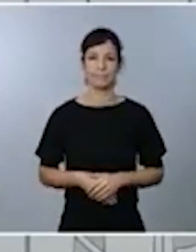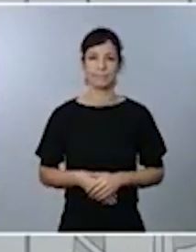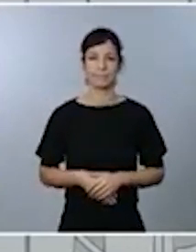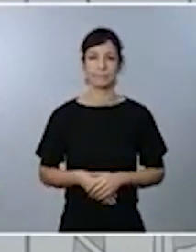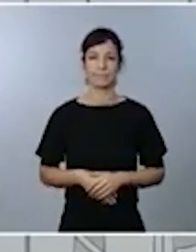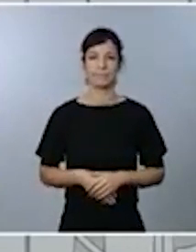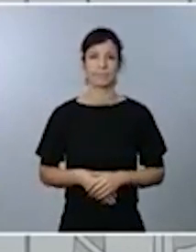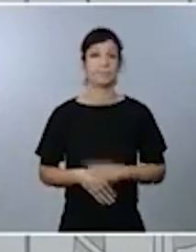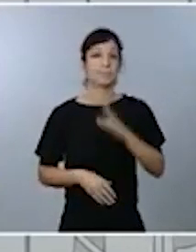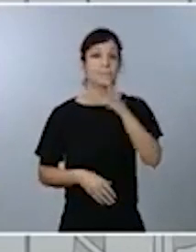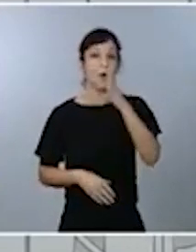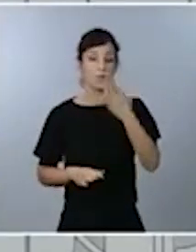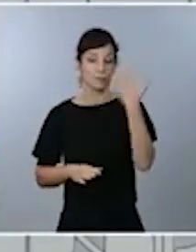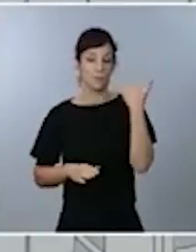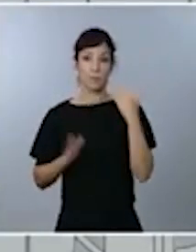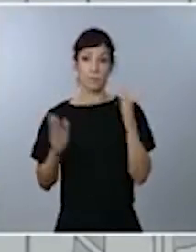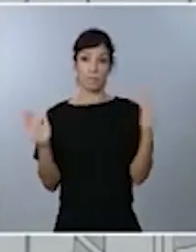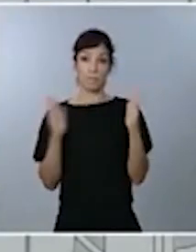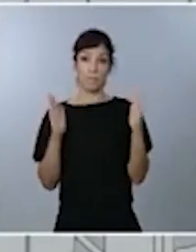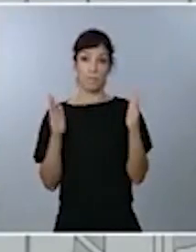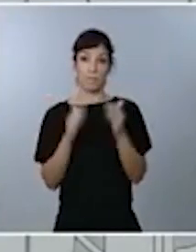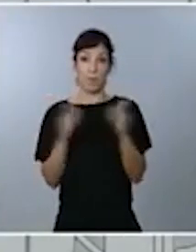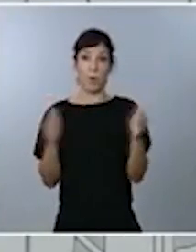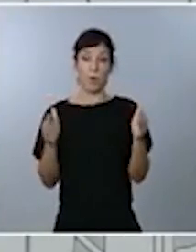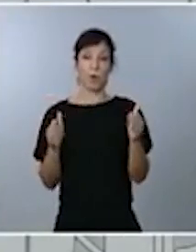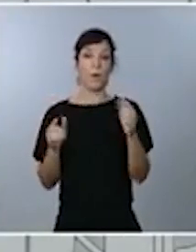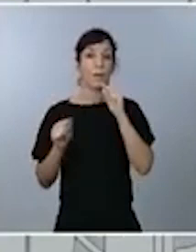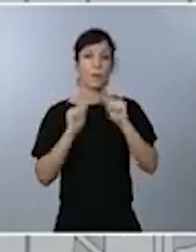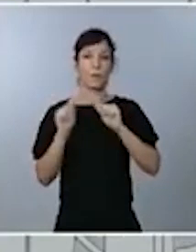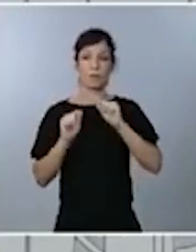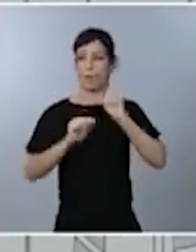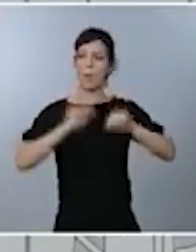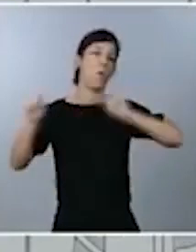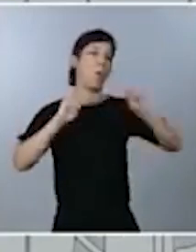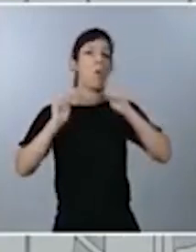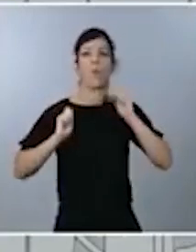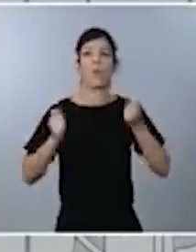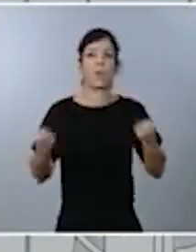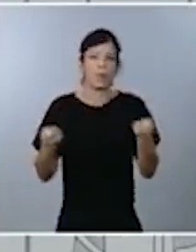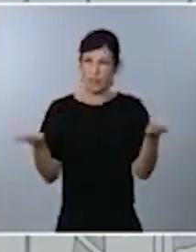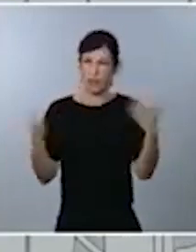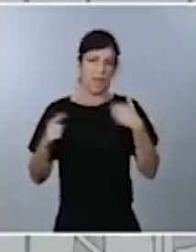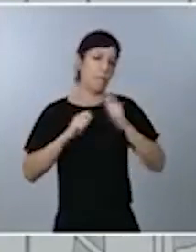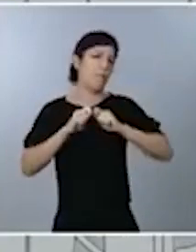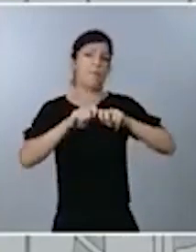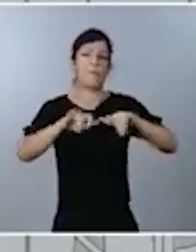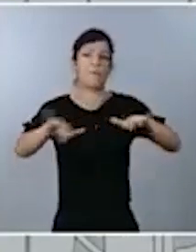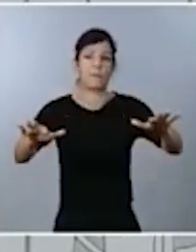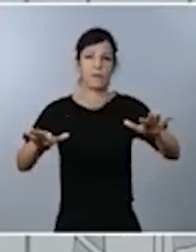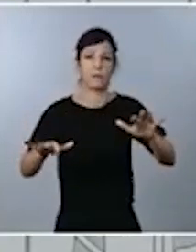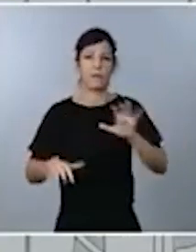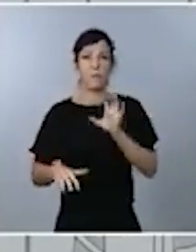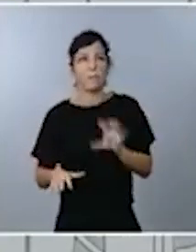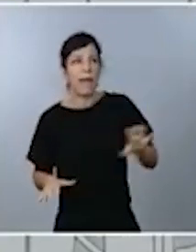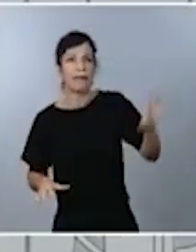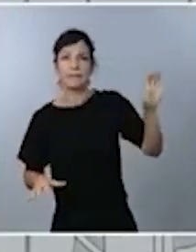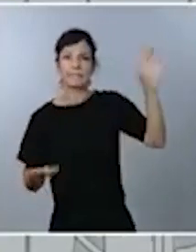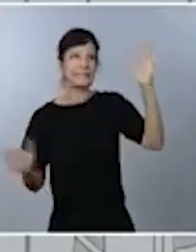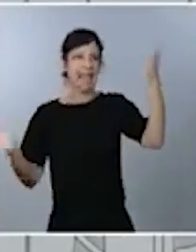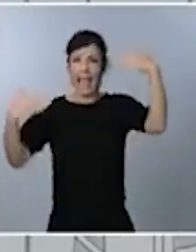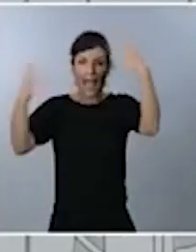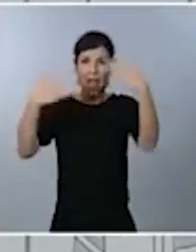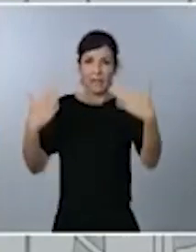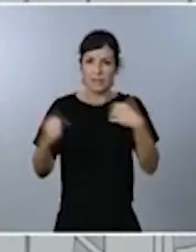primera ola el virus se propagaba fuera de control y ninguna nación, ningún país, ningún territorio podía ni siquiera precisar con exactitud